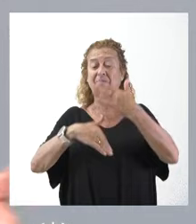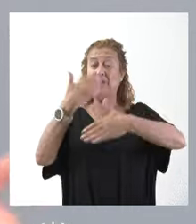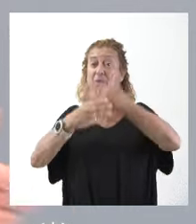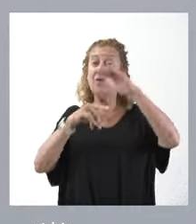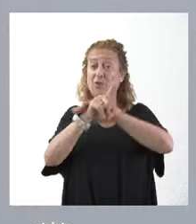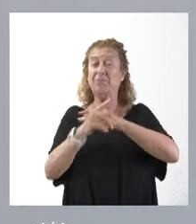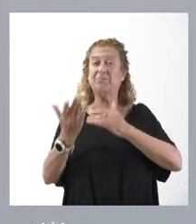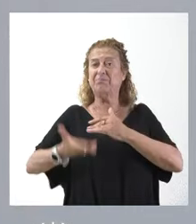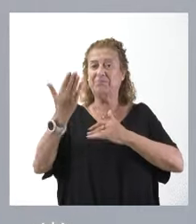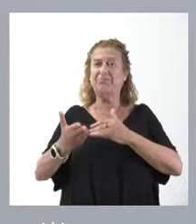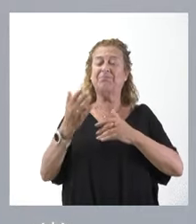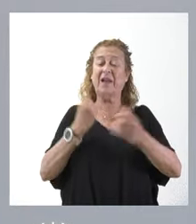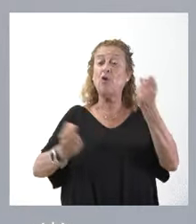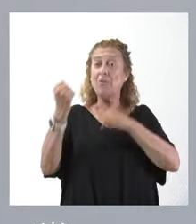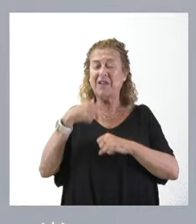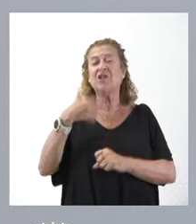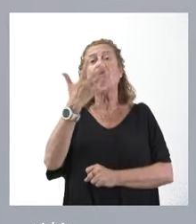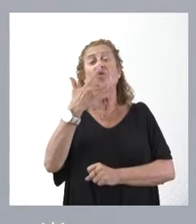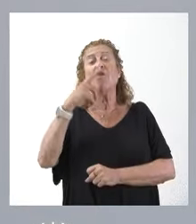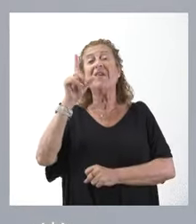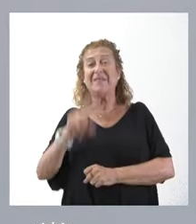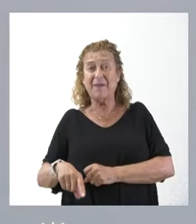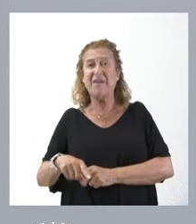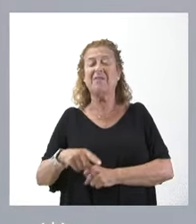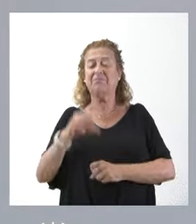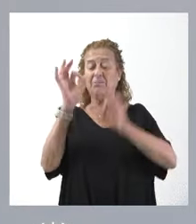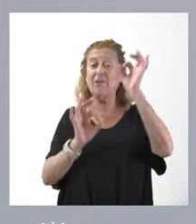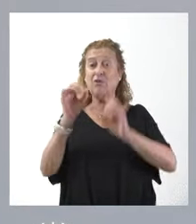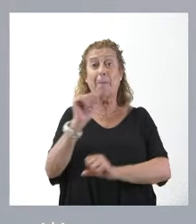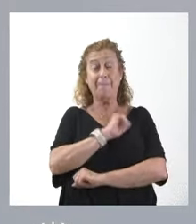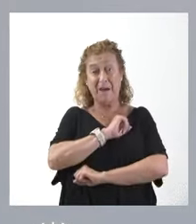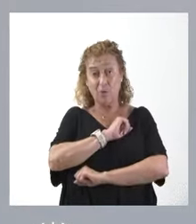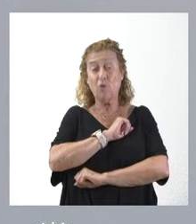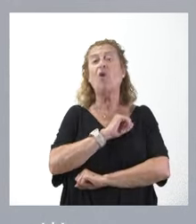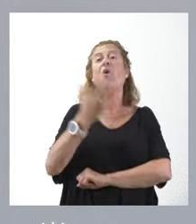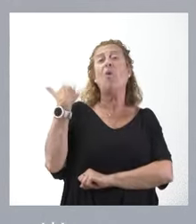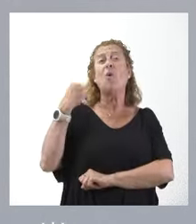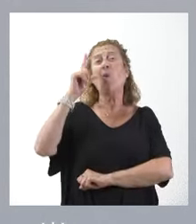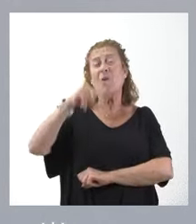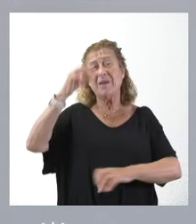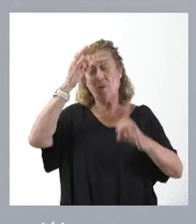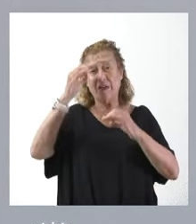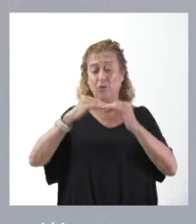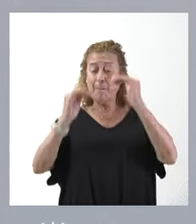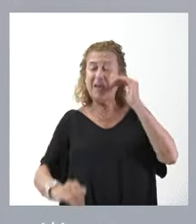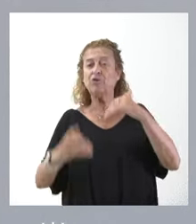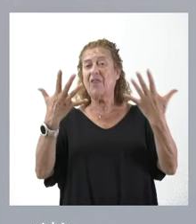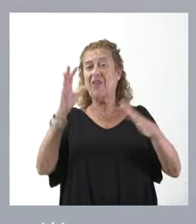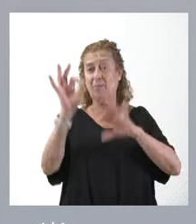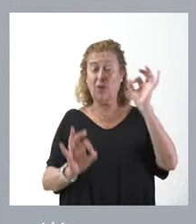principales magnitudes económicas, hemos conocido la evolución de la tasa de paro. Se situó en el último dato por debajo del 10%,